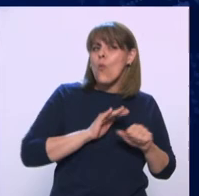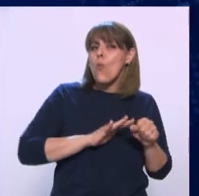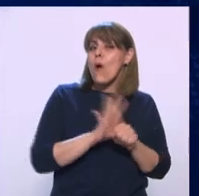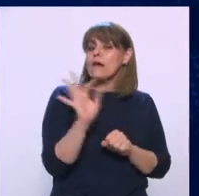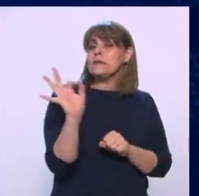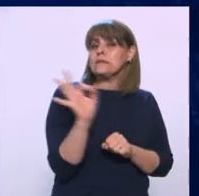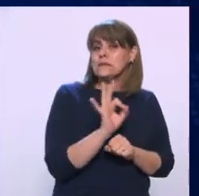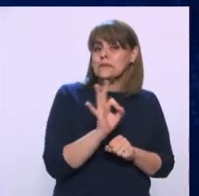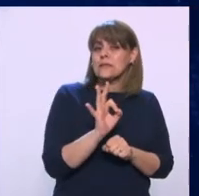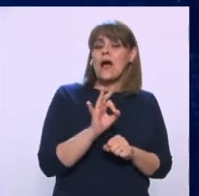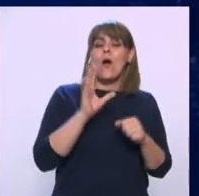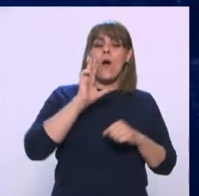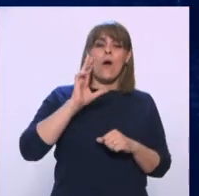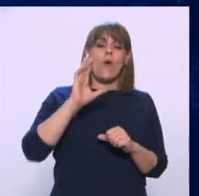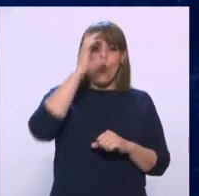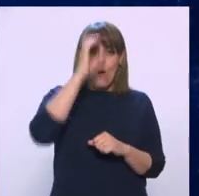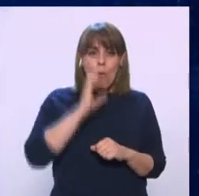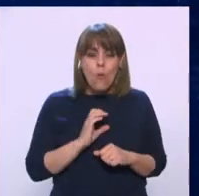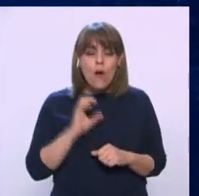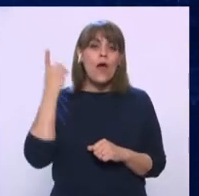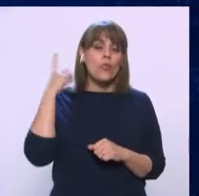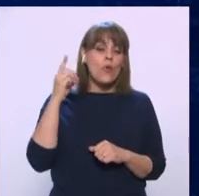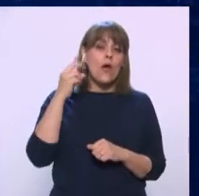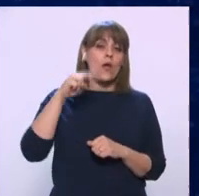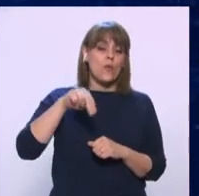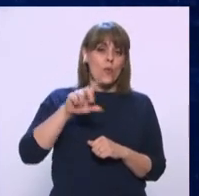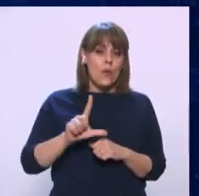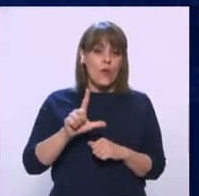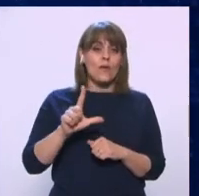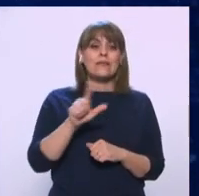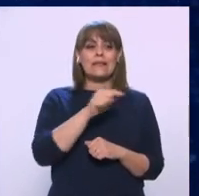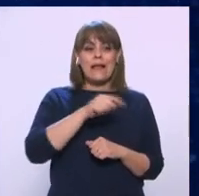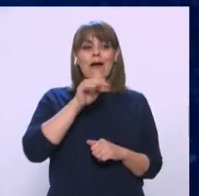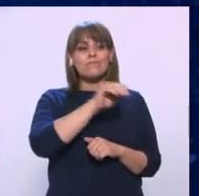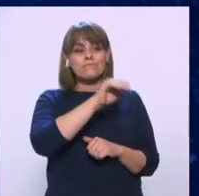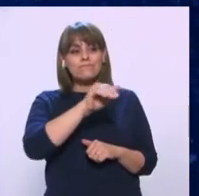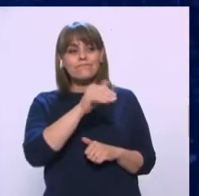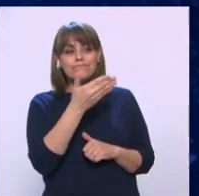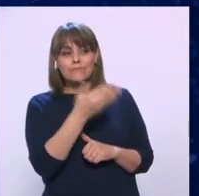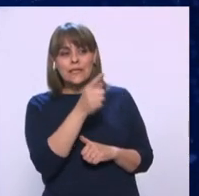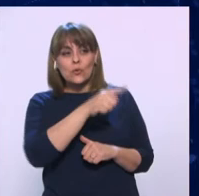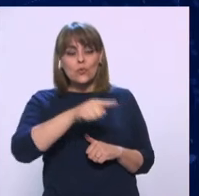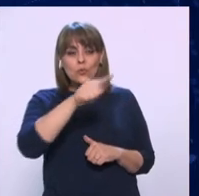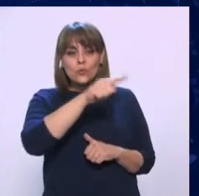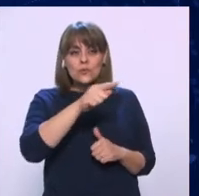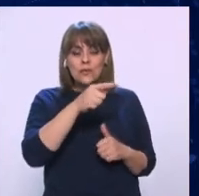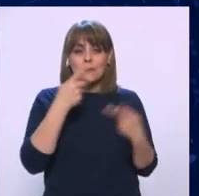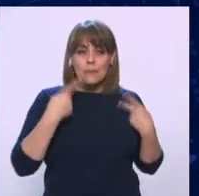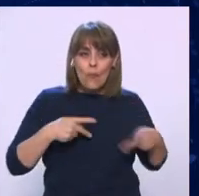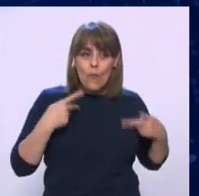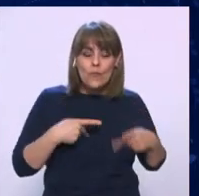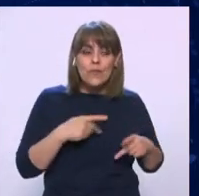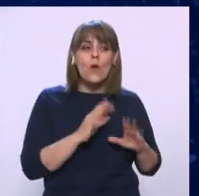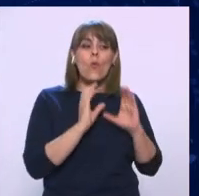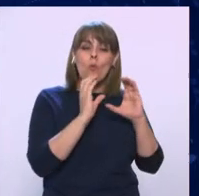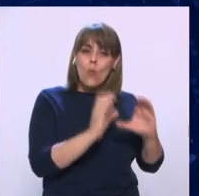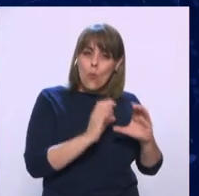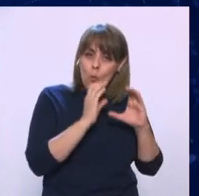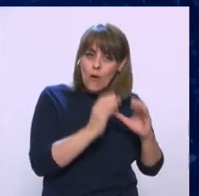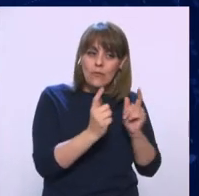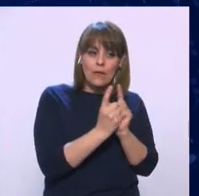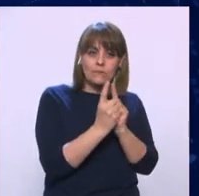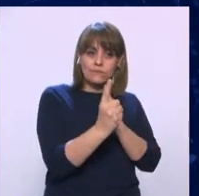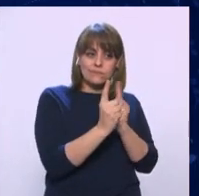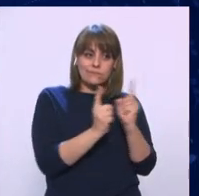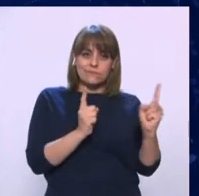Durango Y Nuevo León Por lo que llamó A redoblar esfuerzos Para que la ciudadanía Tome previsiones Mantenga las medidas De sana